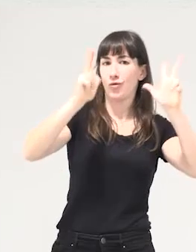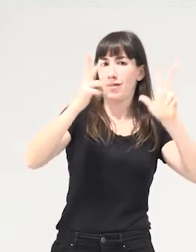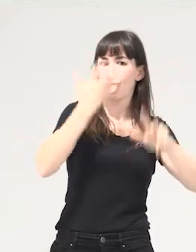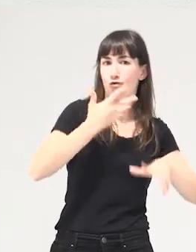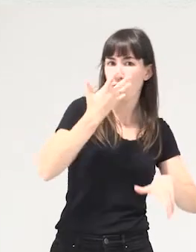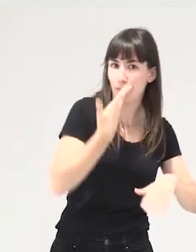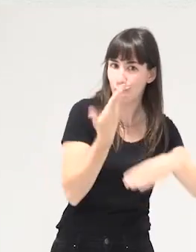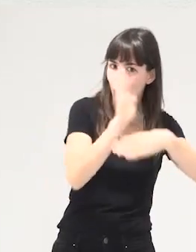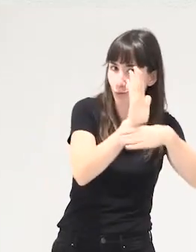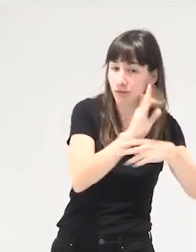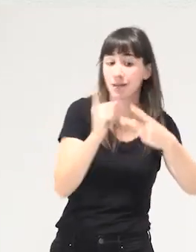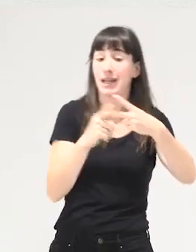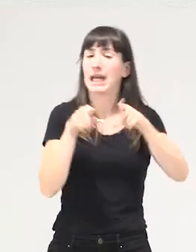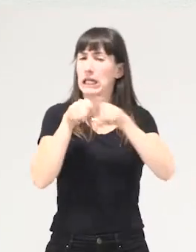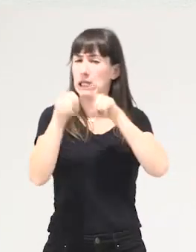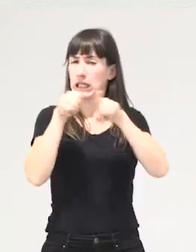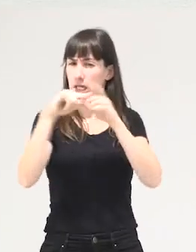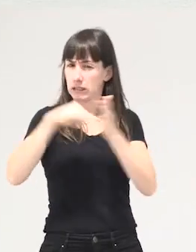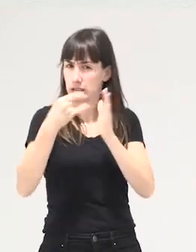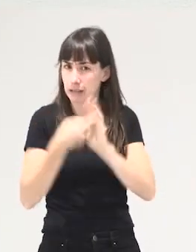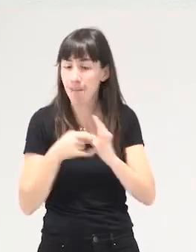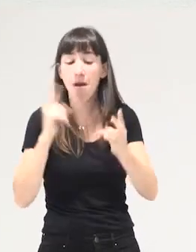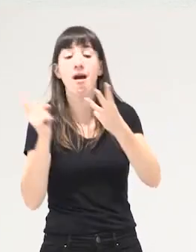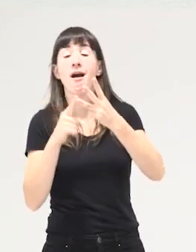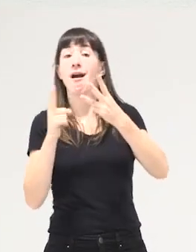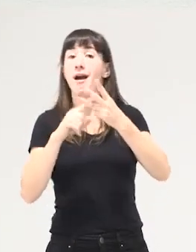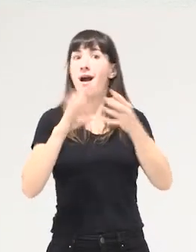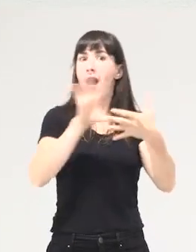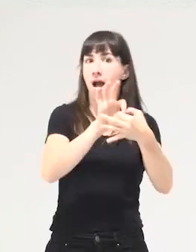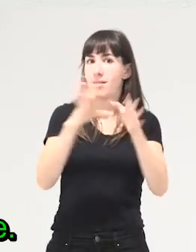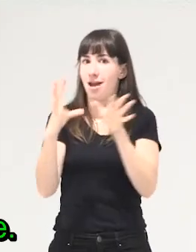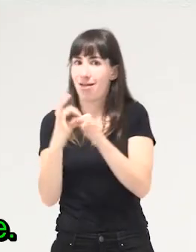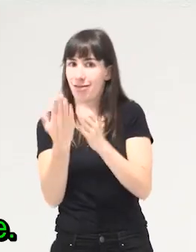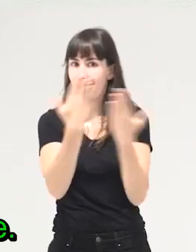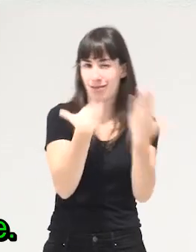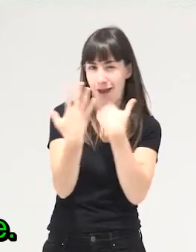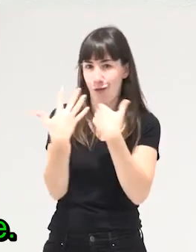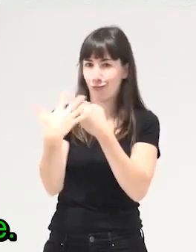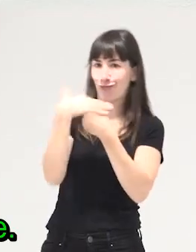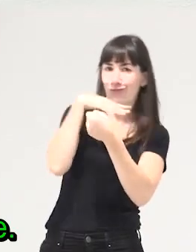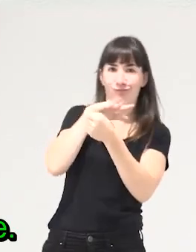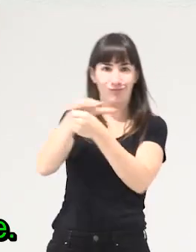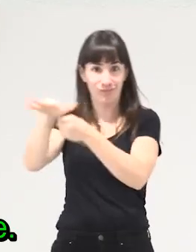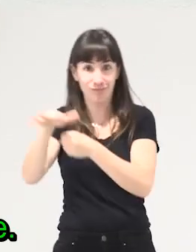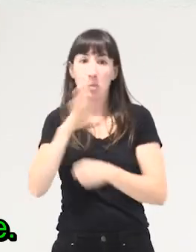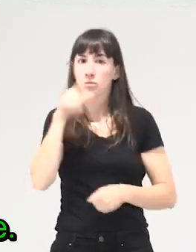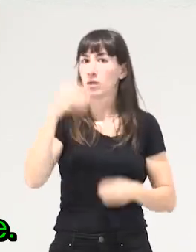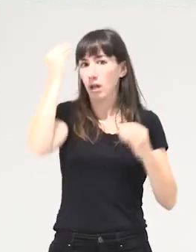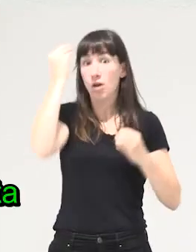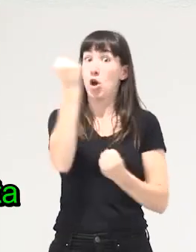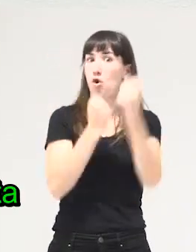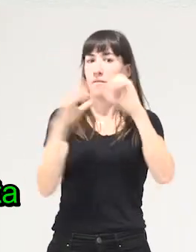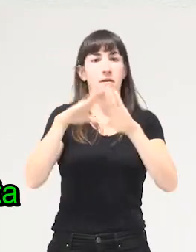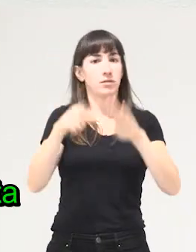de hacer una crítica sistémica y de construir alianzas y diálogos y contagios y en ese sentido creo que la economía feminista es potente